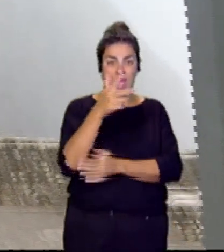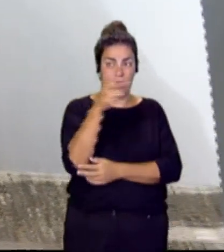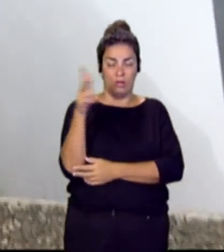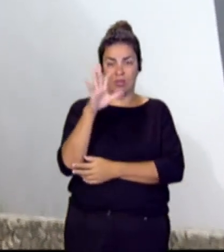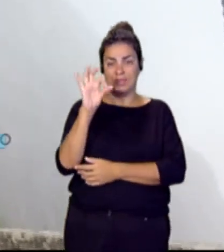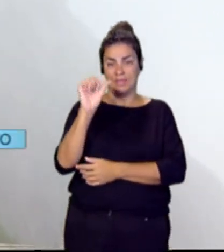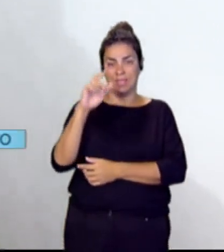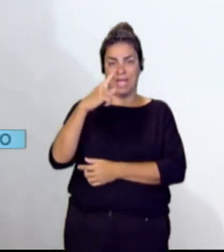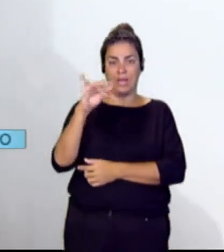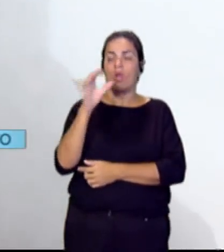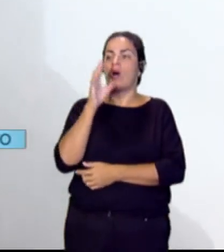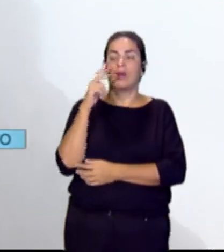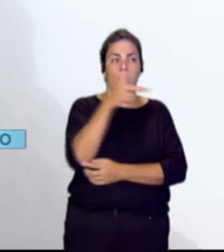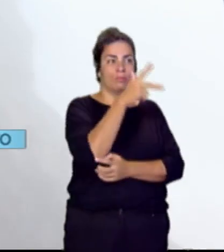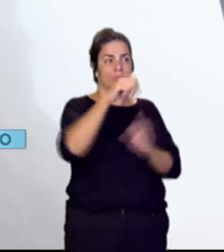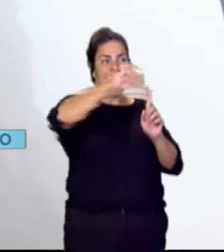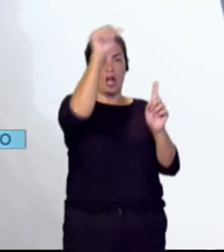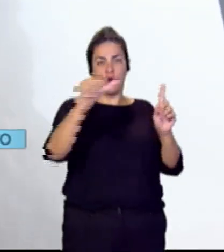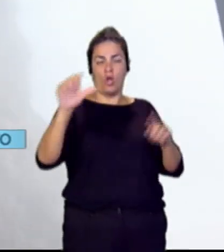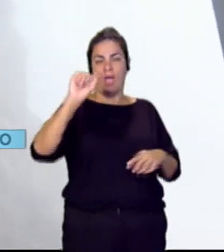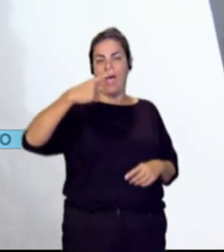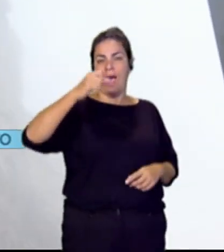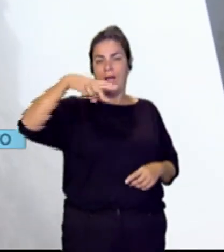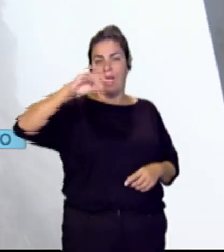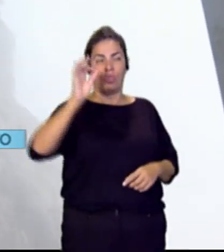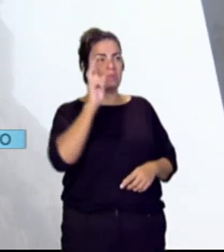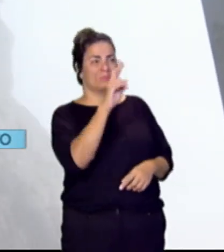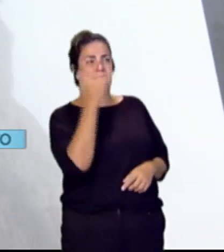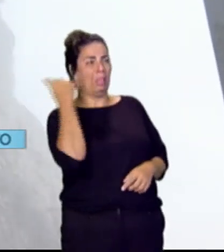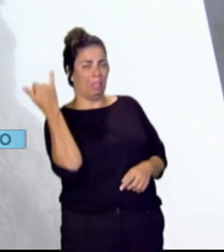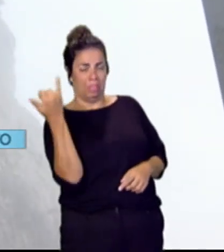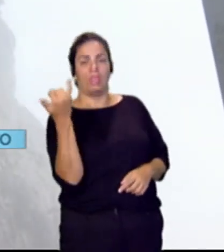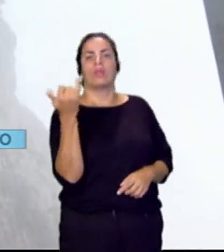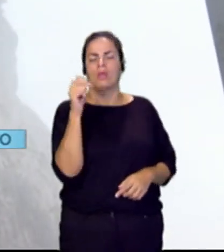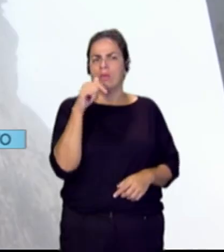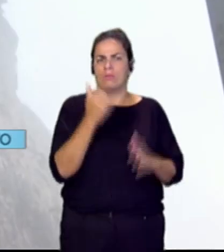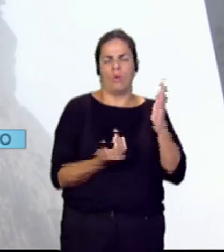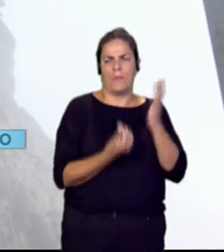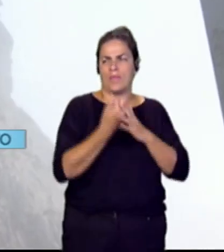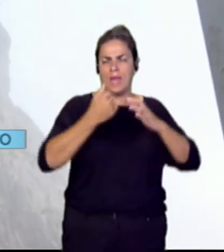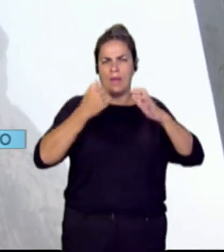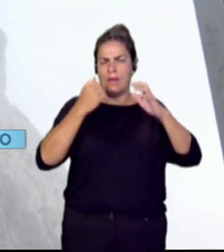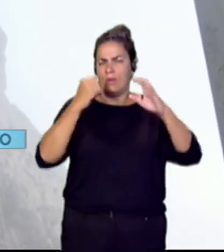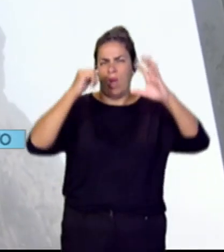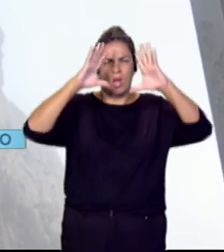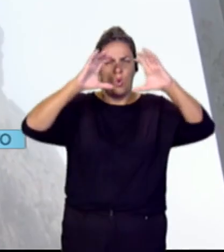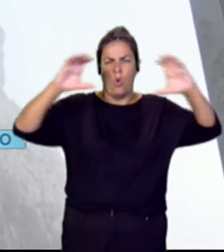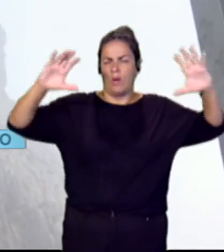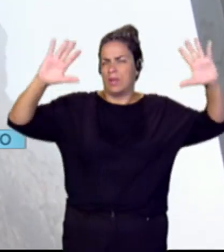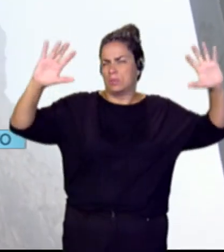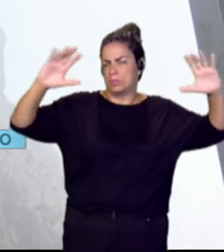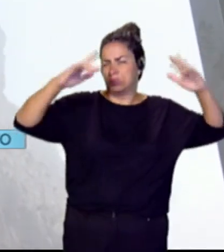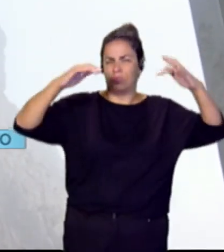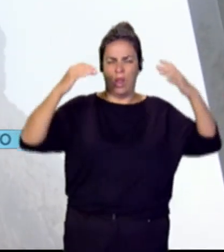está ahora enfocando al roqueagando. Se ve, la verdad que muy poco. Durante la mañana ha estado completamente nublado. Hay bastante